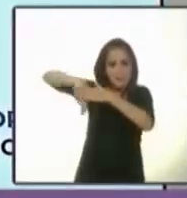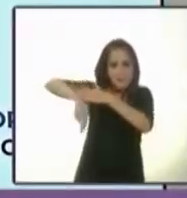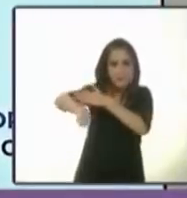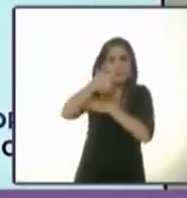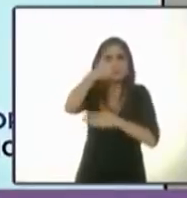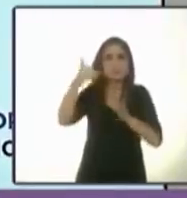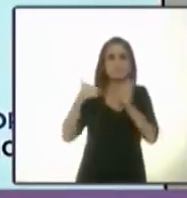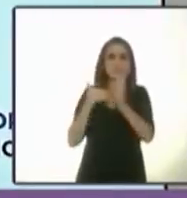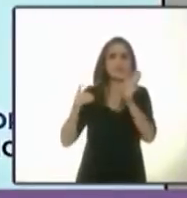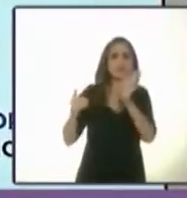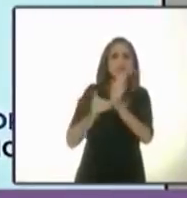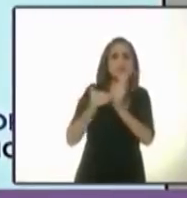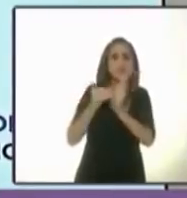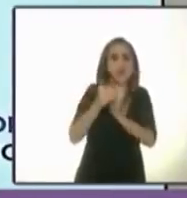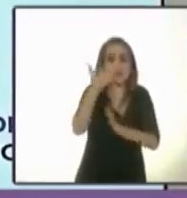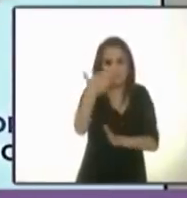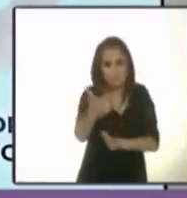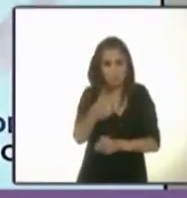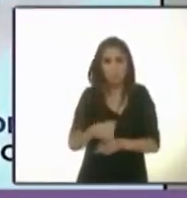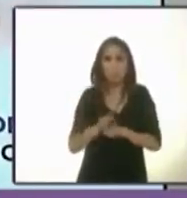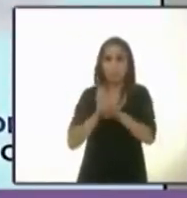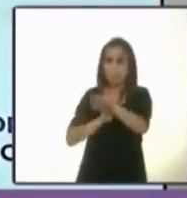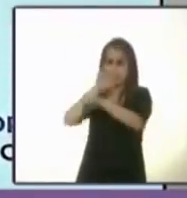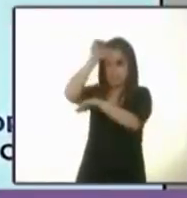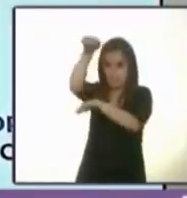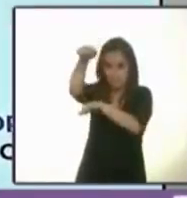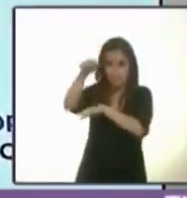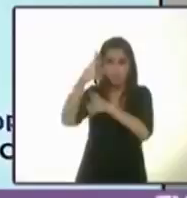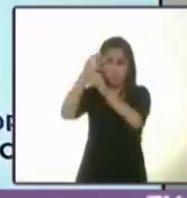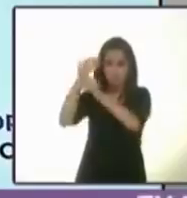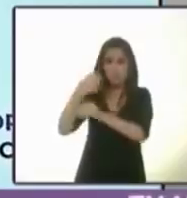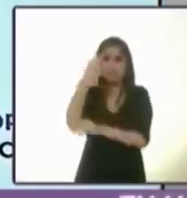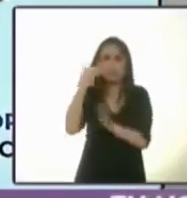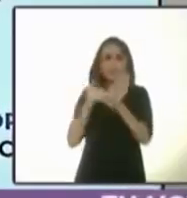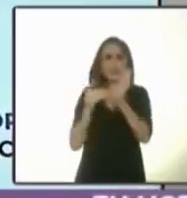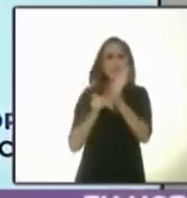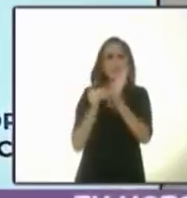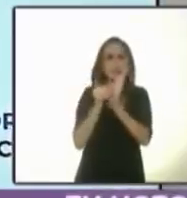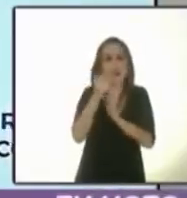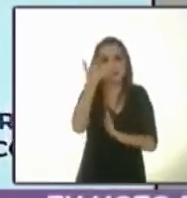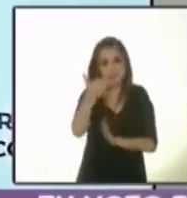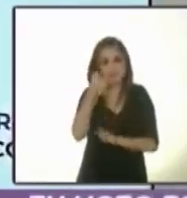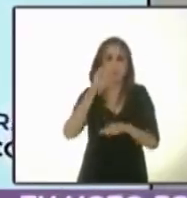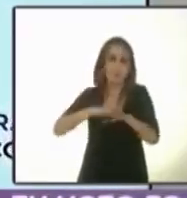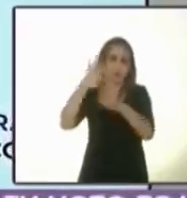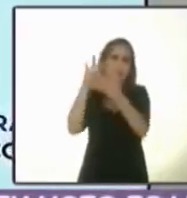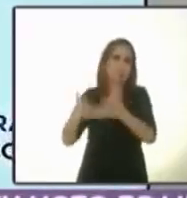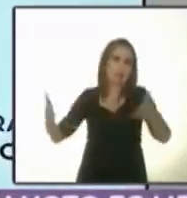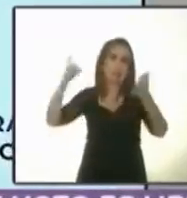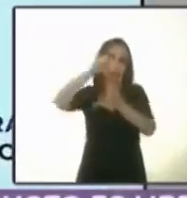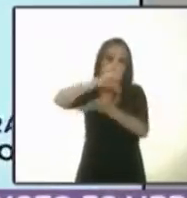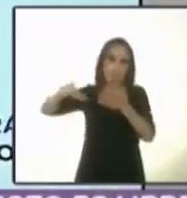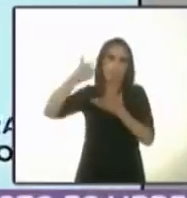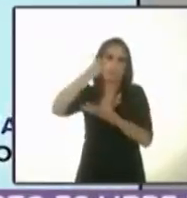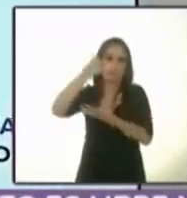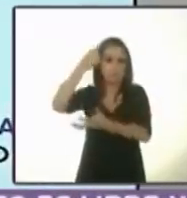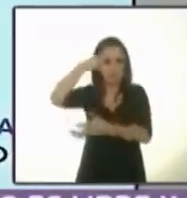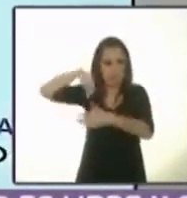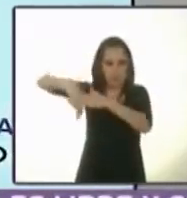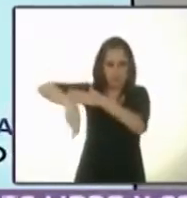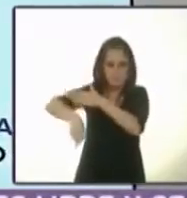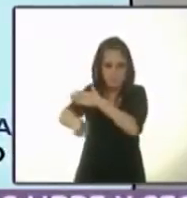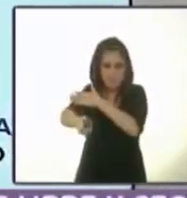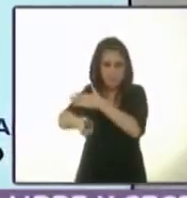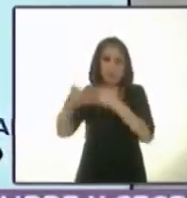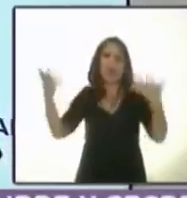6 mil millones de pesos. El segundo piso costó 5 mil millones de pesos, es decir, la mayor compra en la historia de vagones del metro de la ciudad